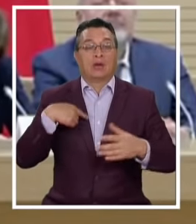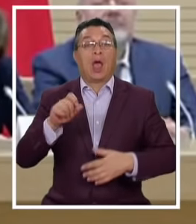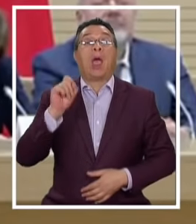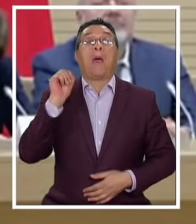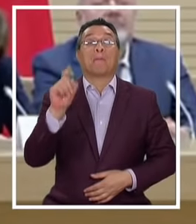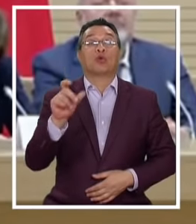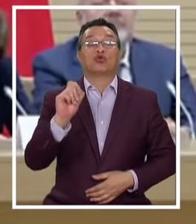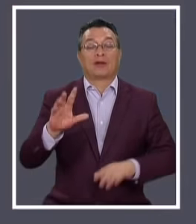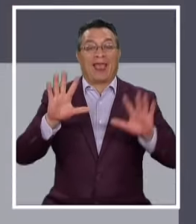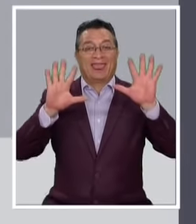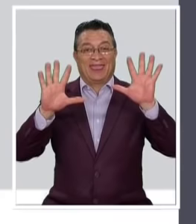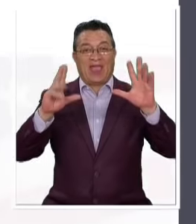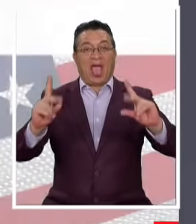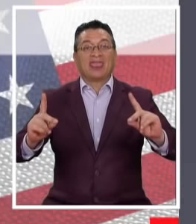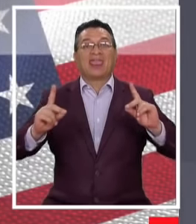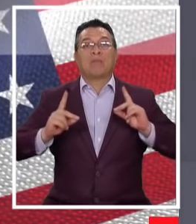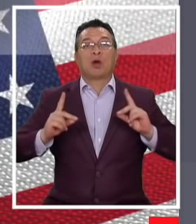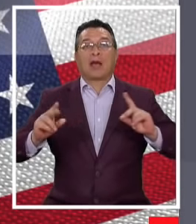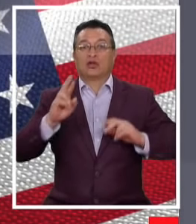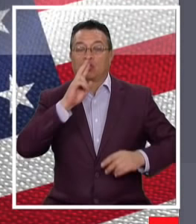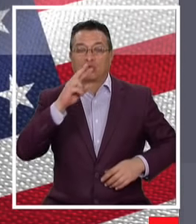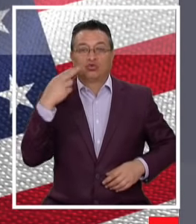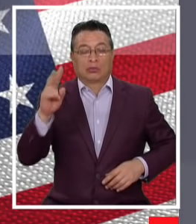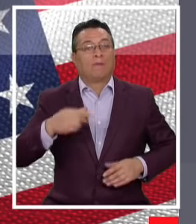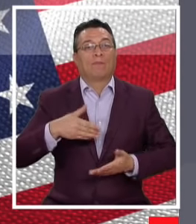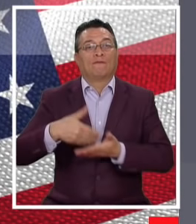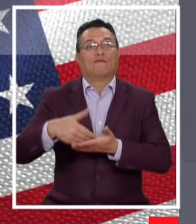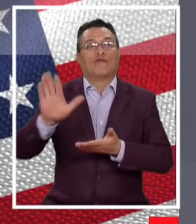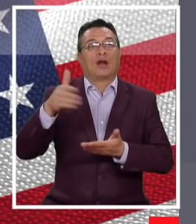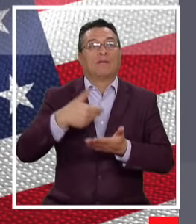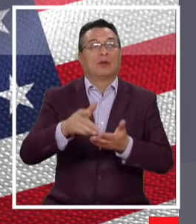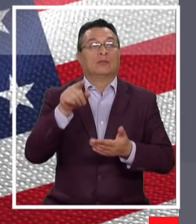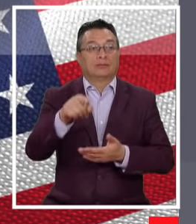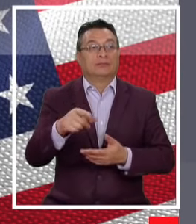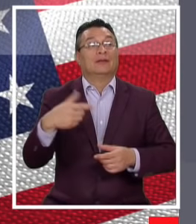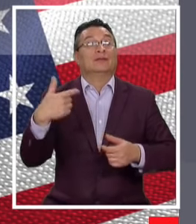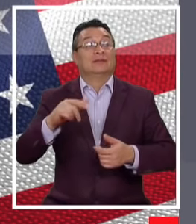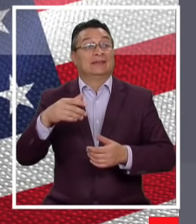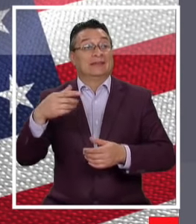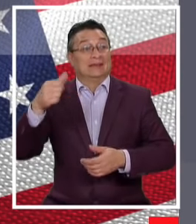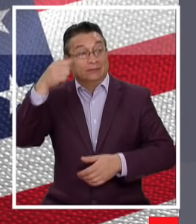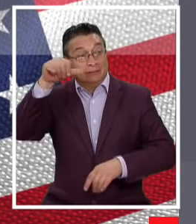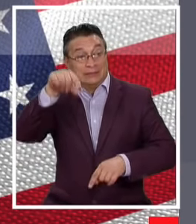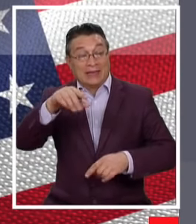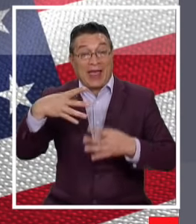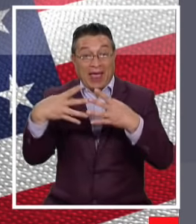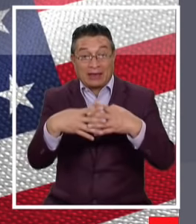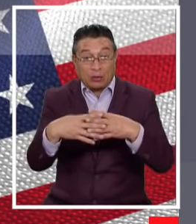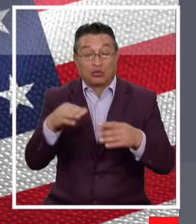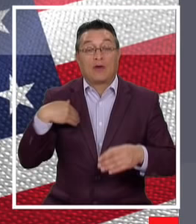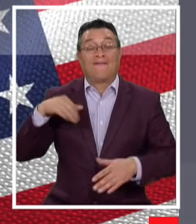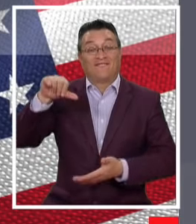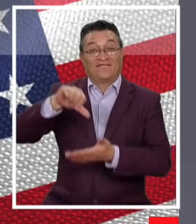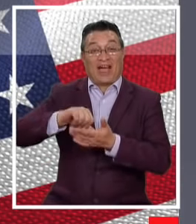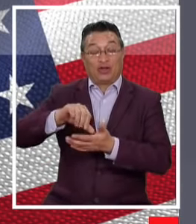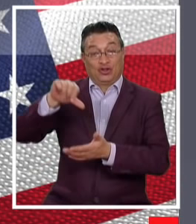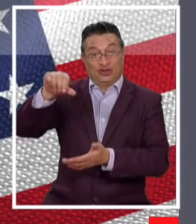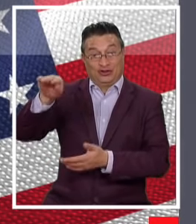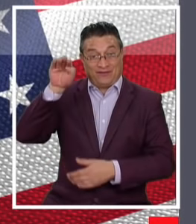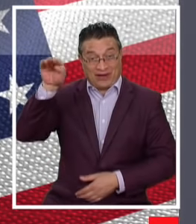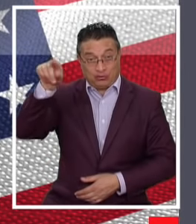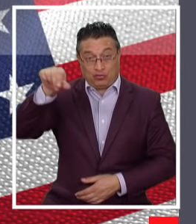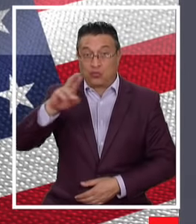expulsión De 10 diplomáticos rusos La prohibición A instituciones financieras Estadounidenses A relacionarse Con el banco central ruso